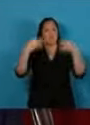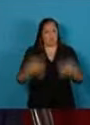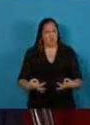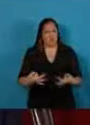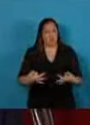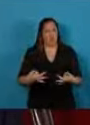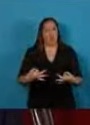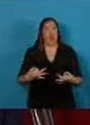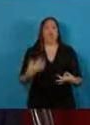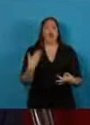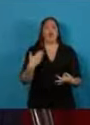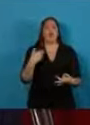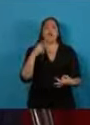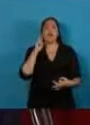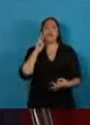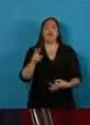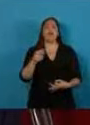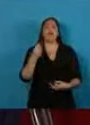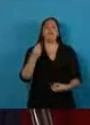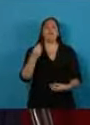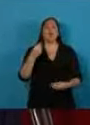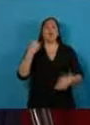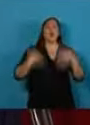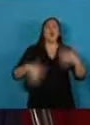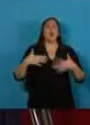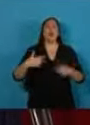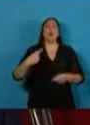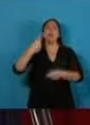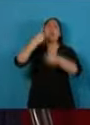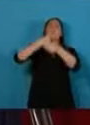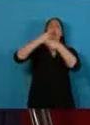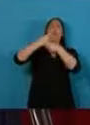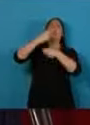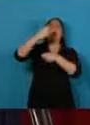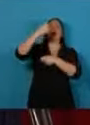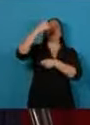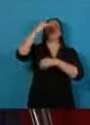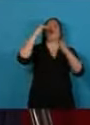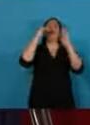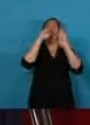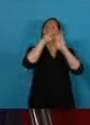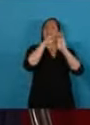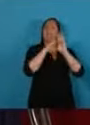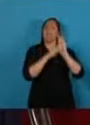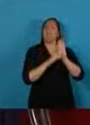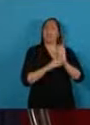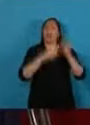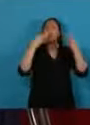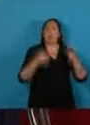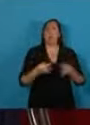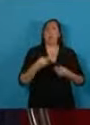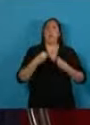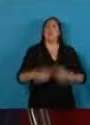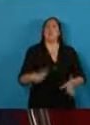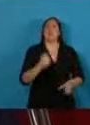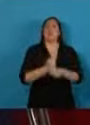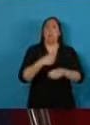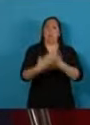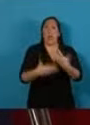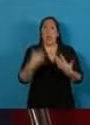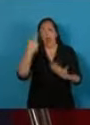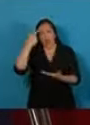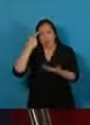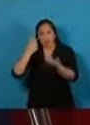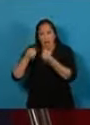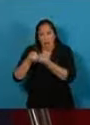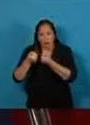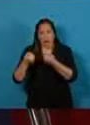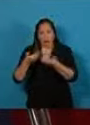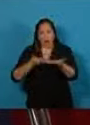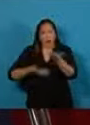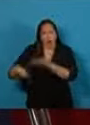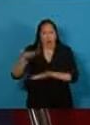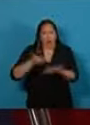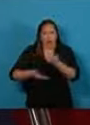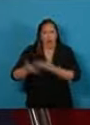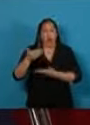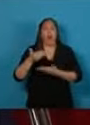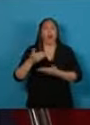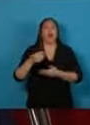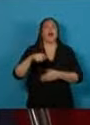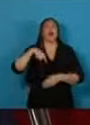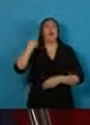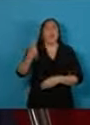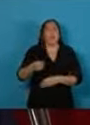identificar prioridades urgentísimas y compartidas para acordar después mecanismos que supuen en aquellas